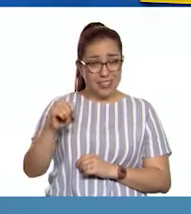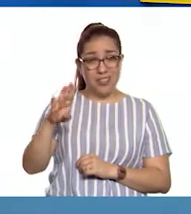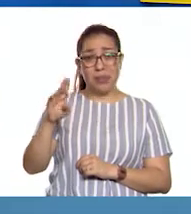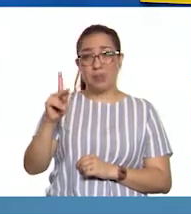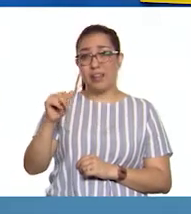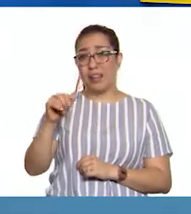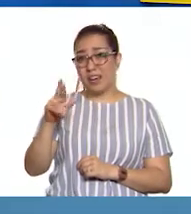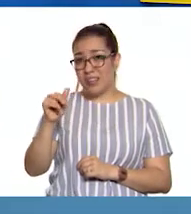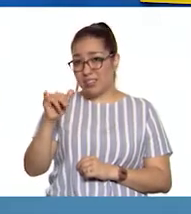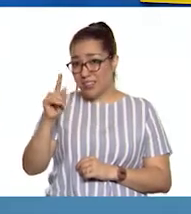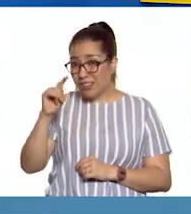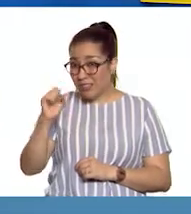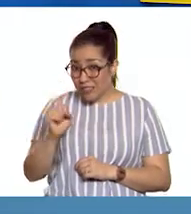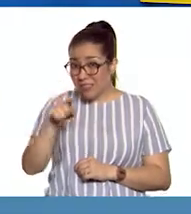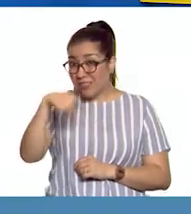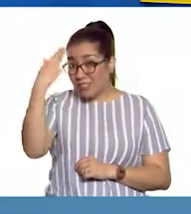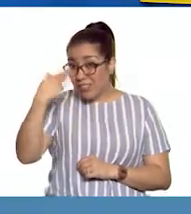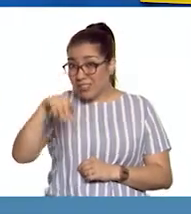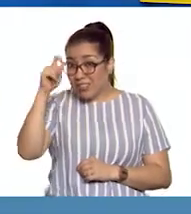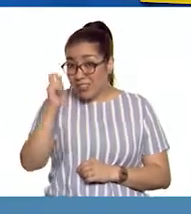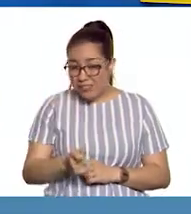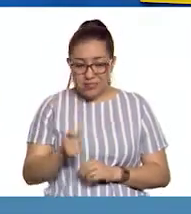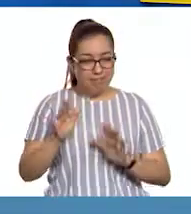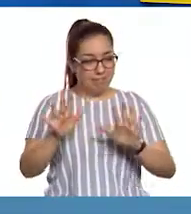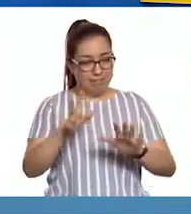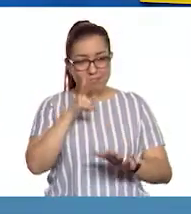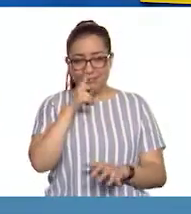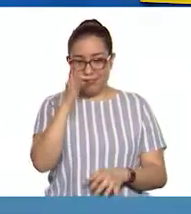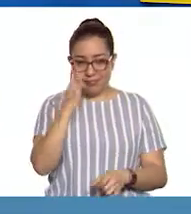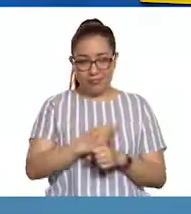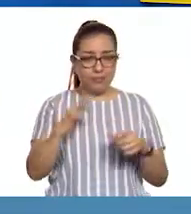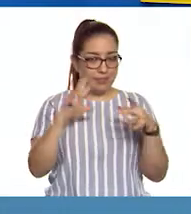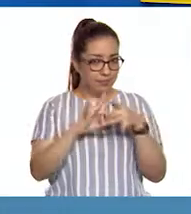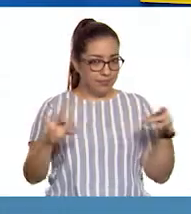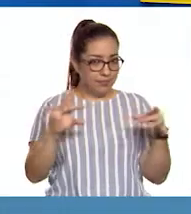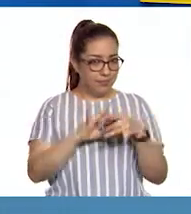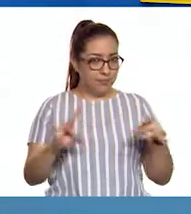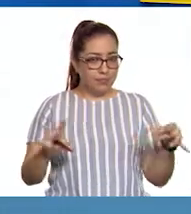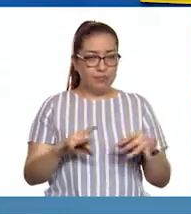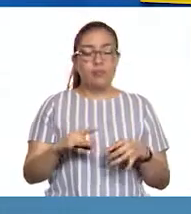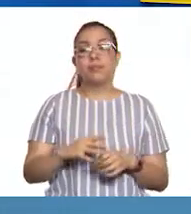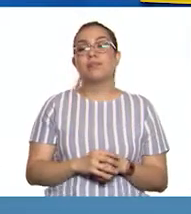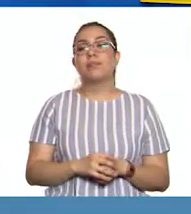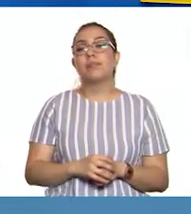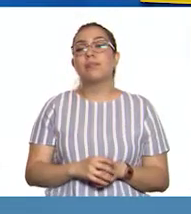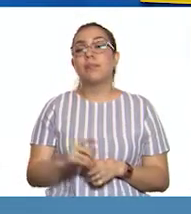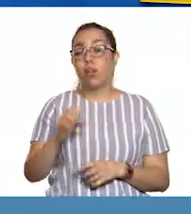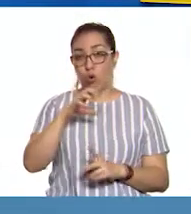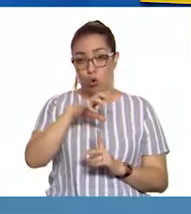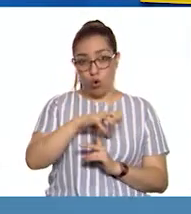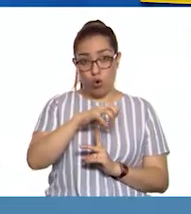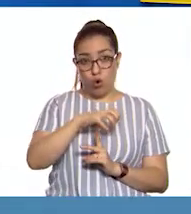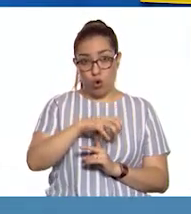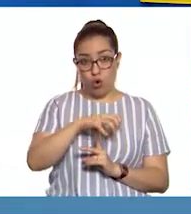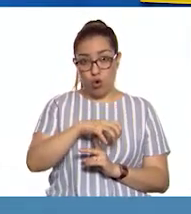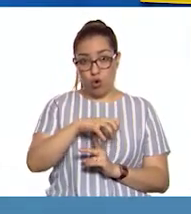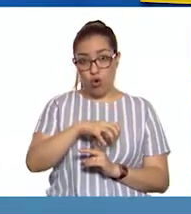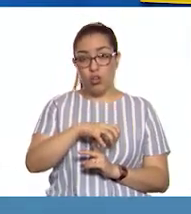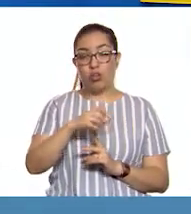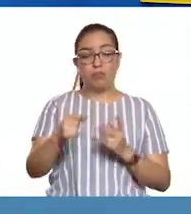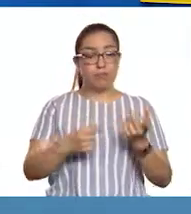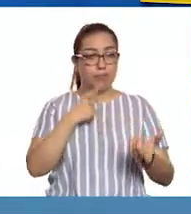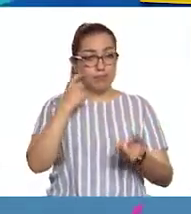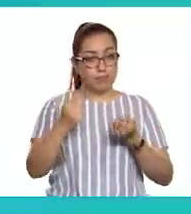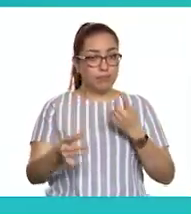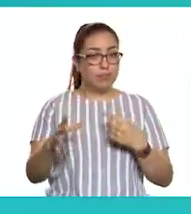explico. Los hongos saprófitos se alimentan y son descomponedores excelentes de la materia orgánica, ya